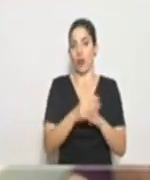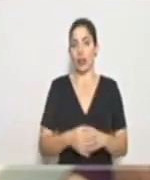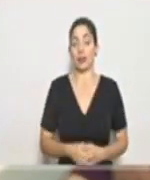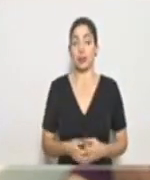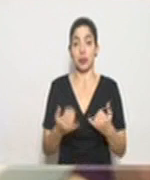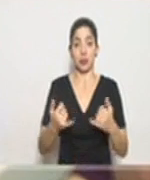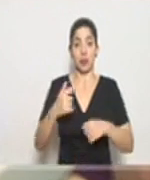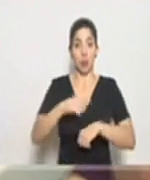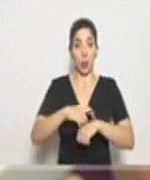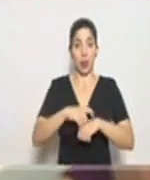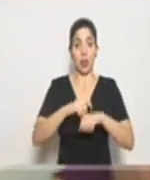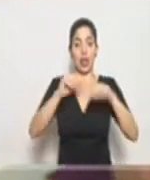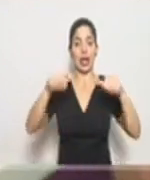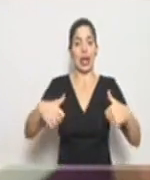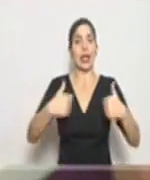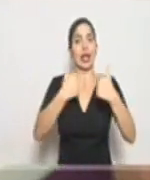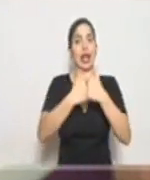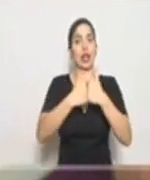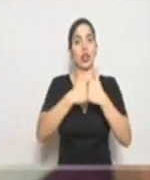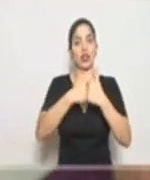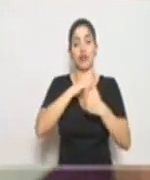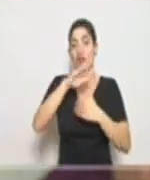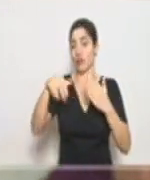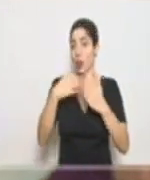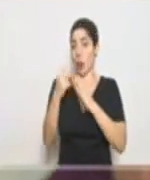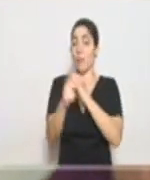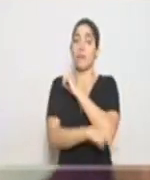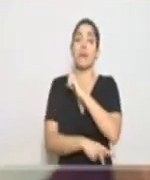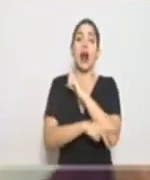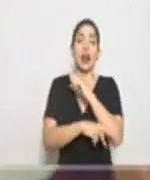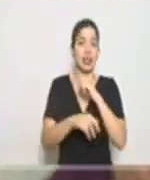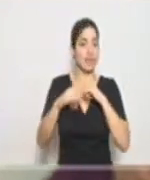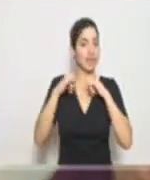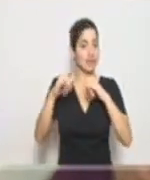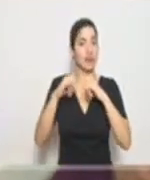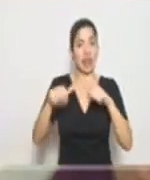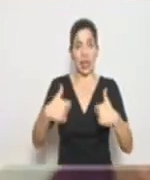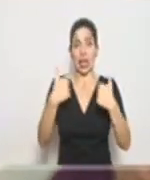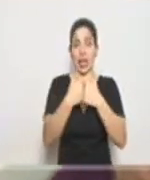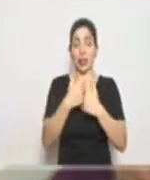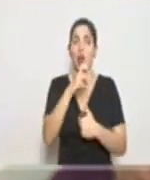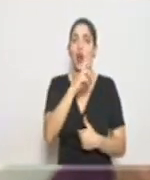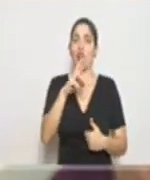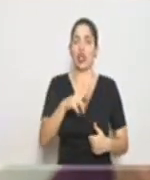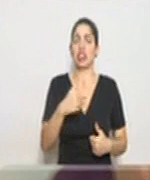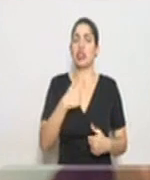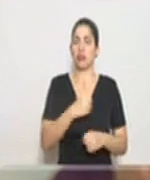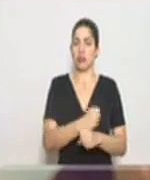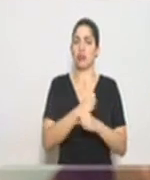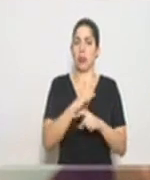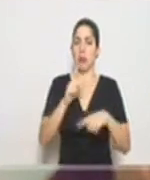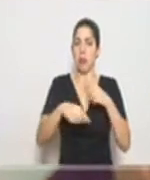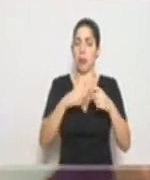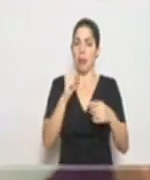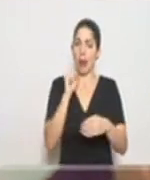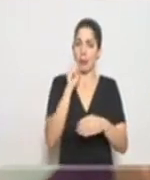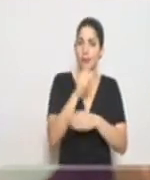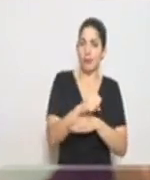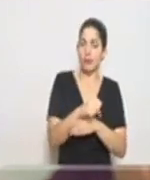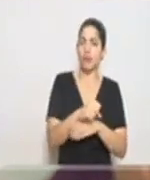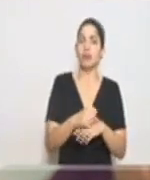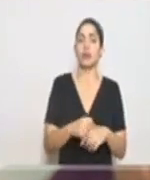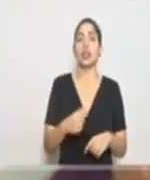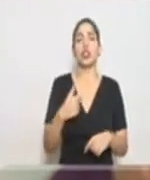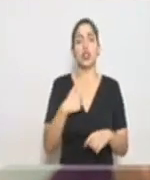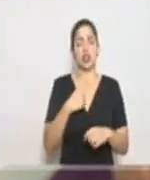En este momento es un reto que tienen todos los países, Costa Rica yo estoy seguro que lo vamos a superar, y estoy seguro